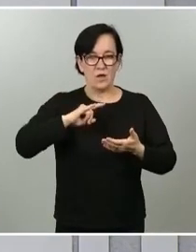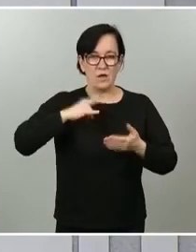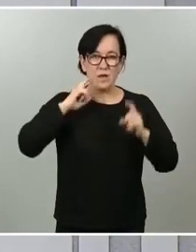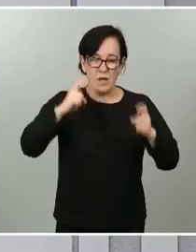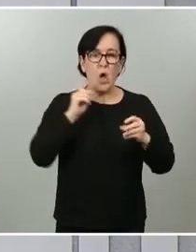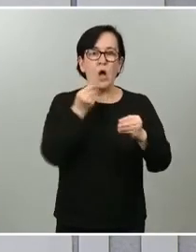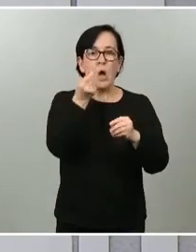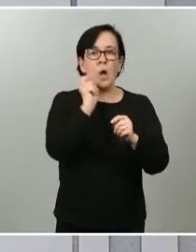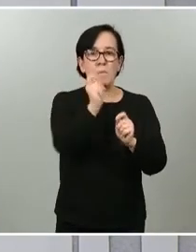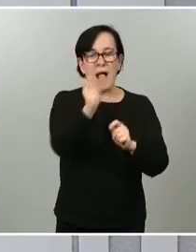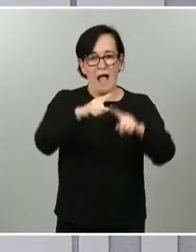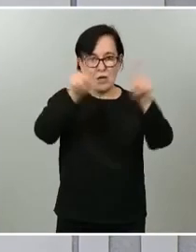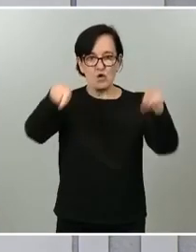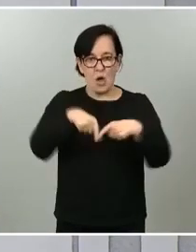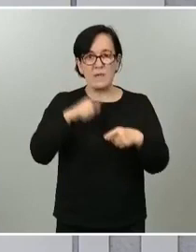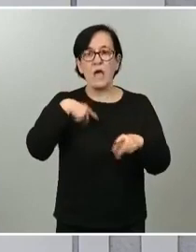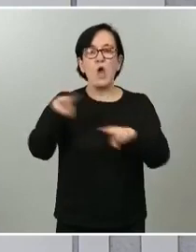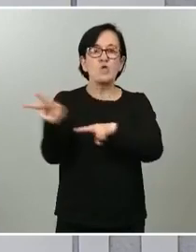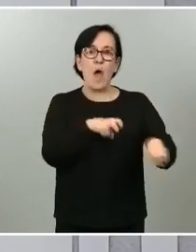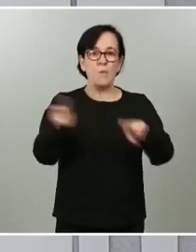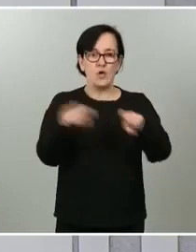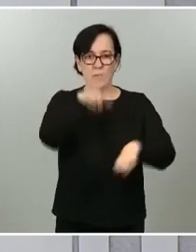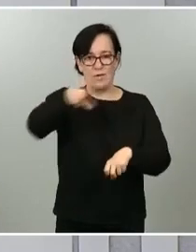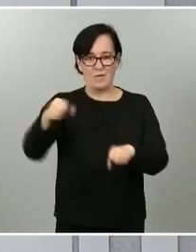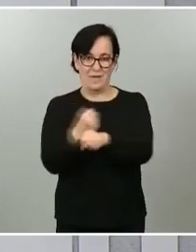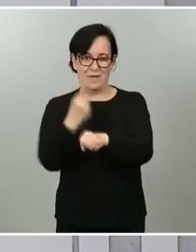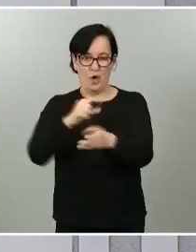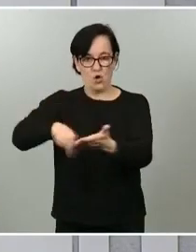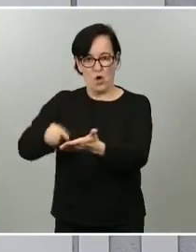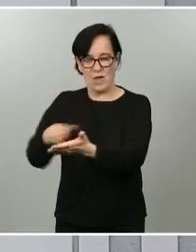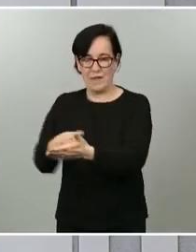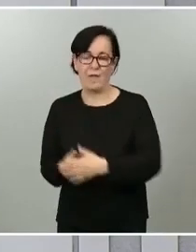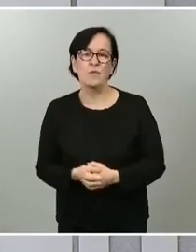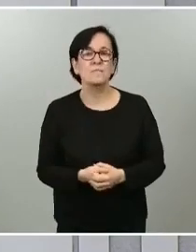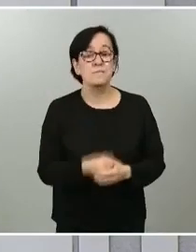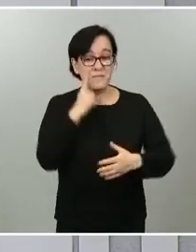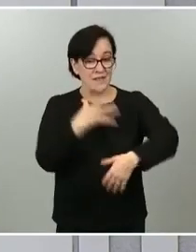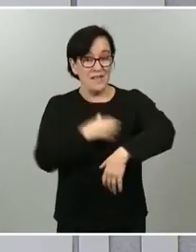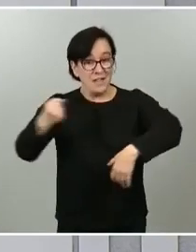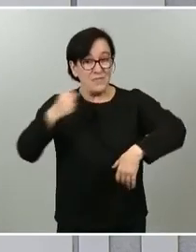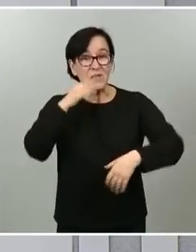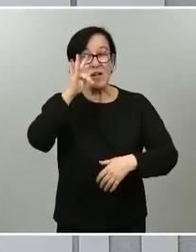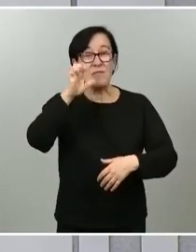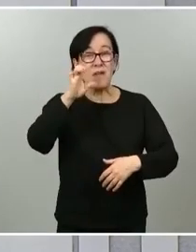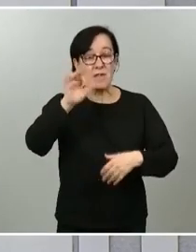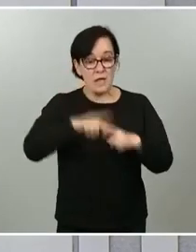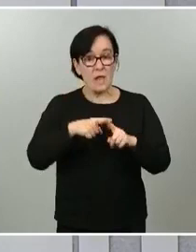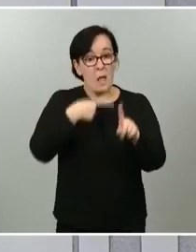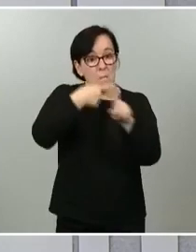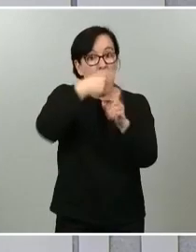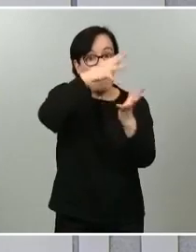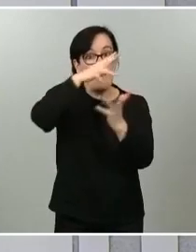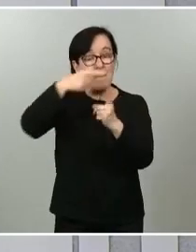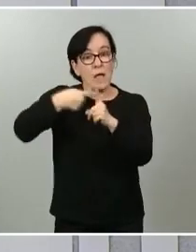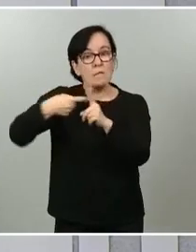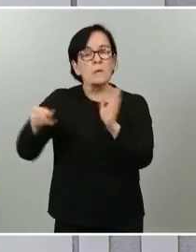del nuevo personal contratado. Esta posibilidad de utilizar los fondos FEDER, que viene a sumarse al resto de actuaciones, es una